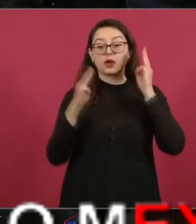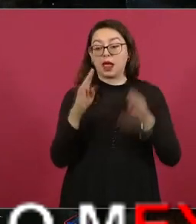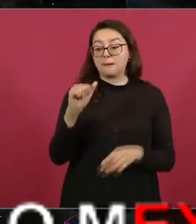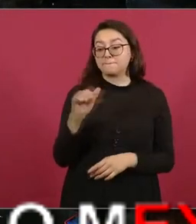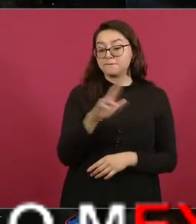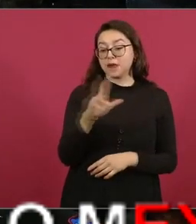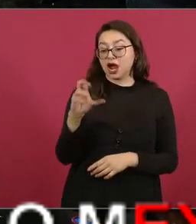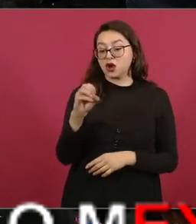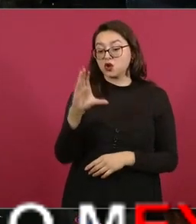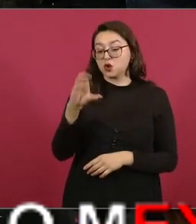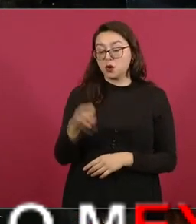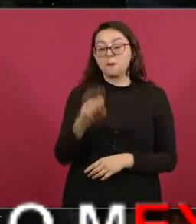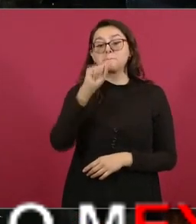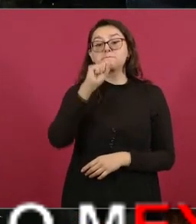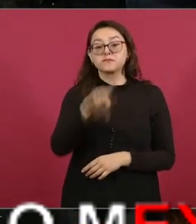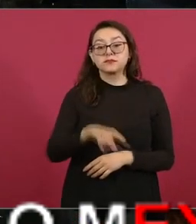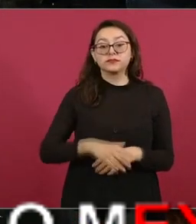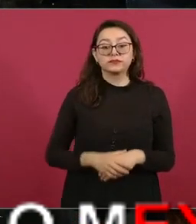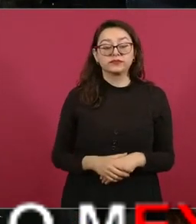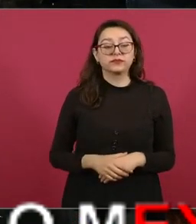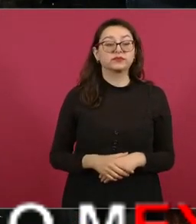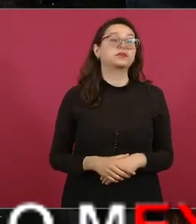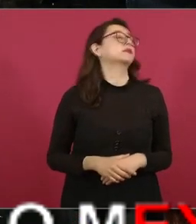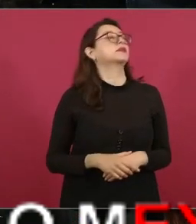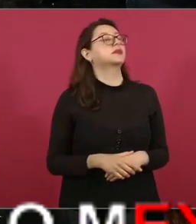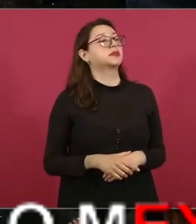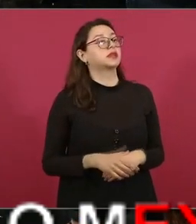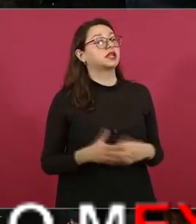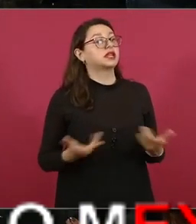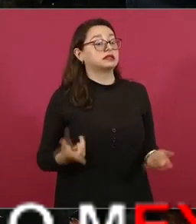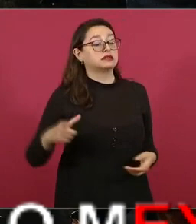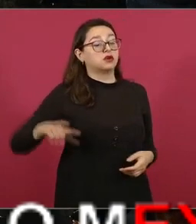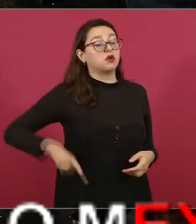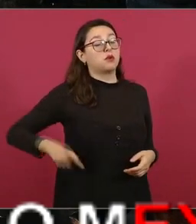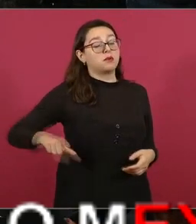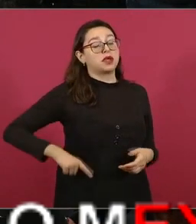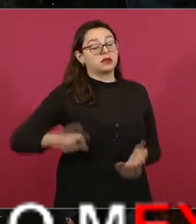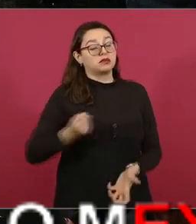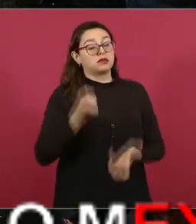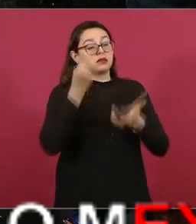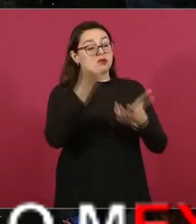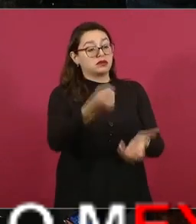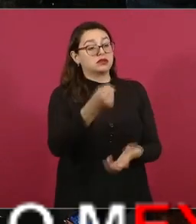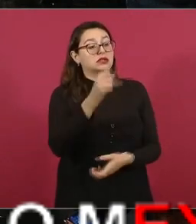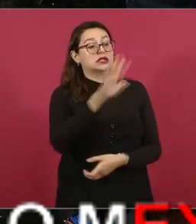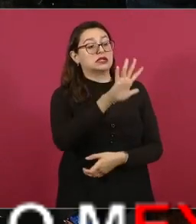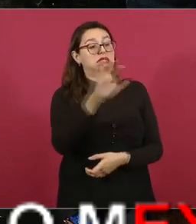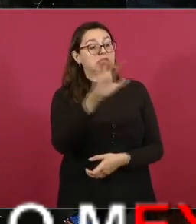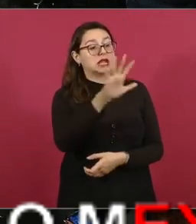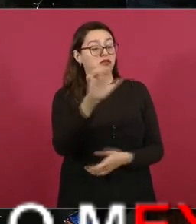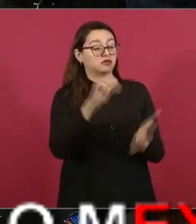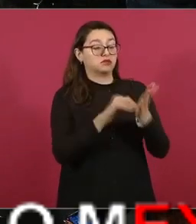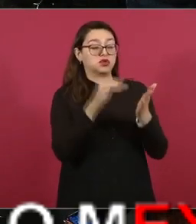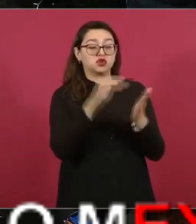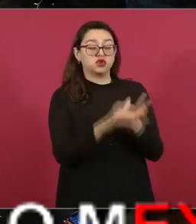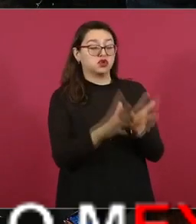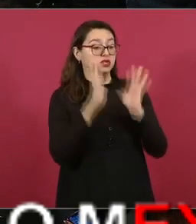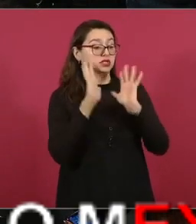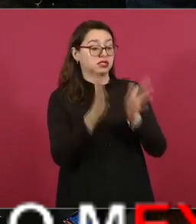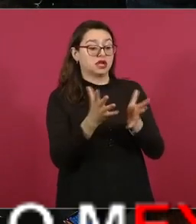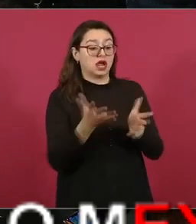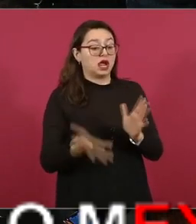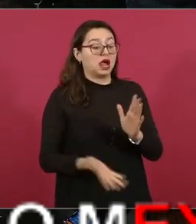les dieron 500 millones a fondo perdido del Fonadín y un